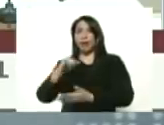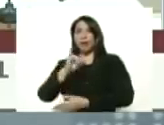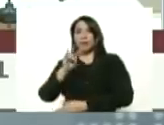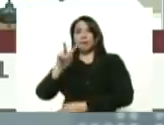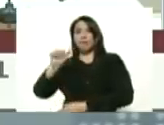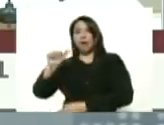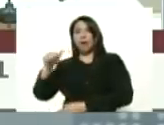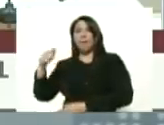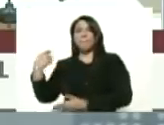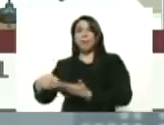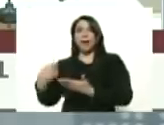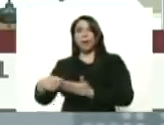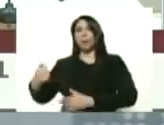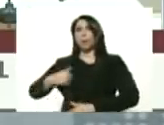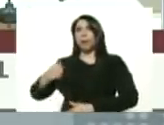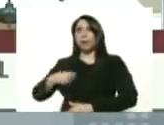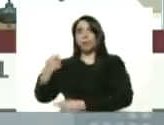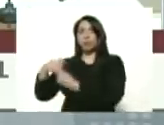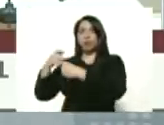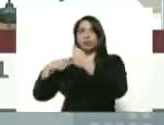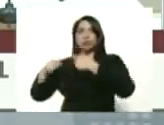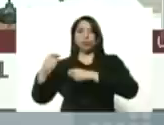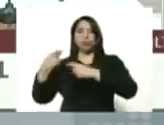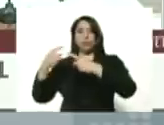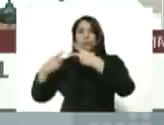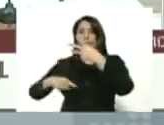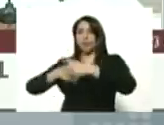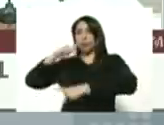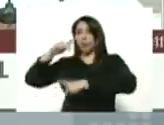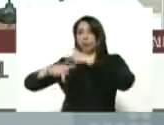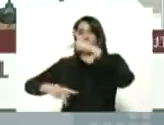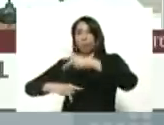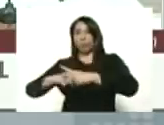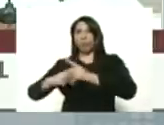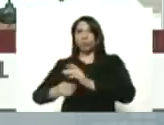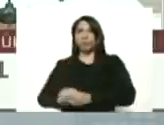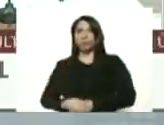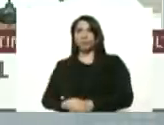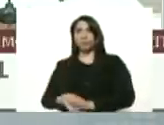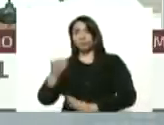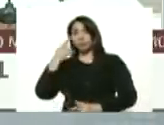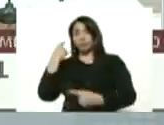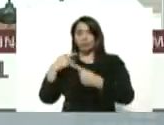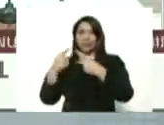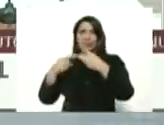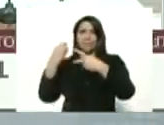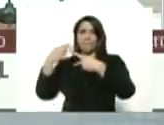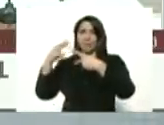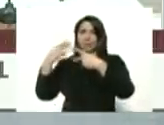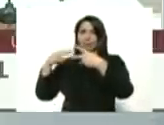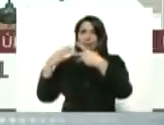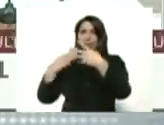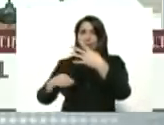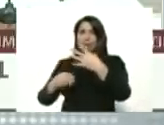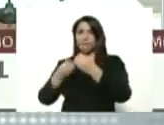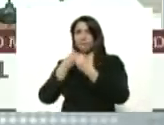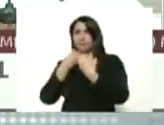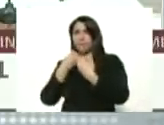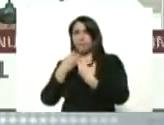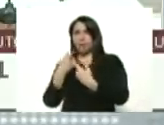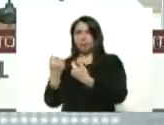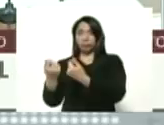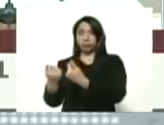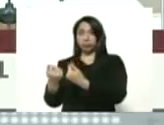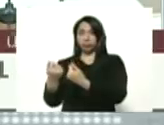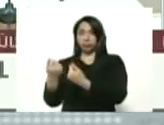pago de cualquier arancel a la importación de varios productos entre ellos determinadas materias primas bienes de capital e